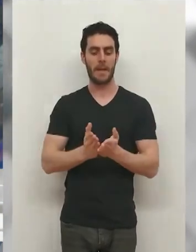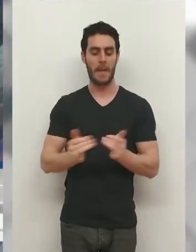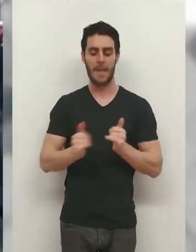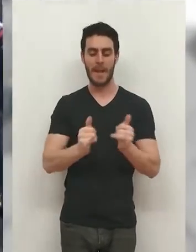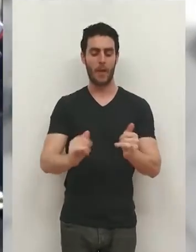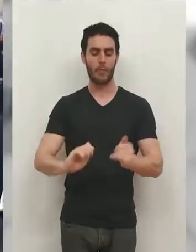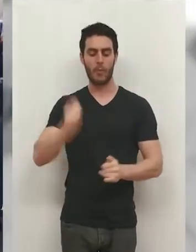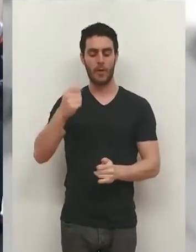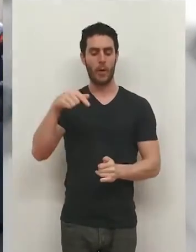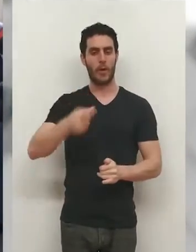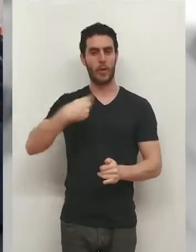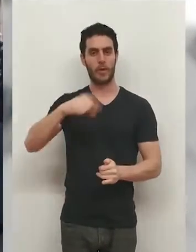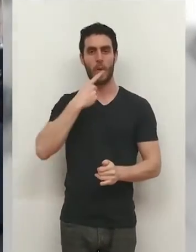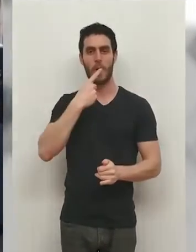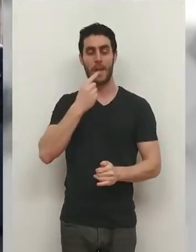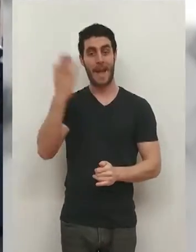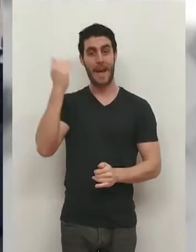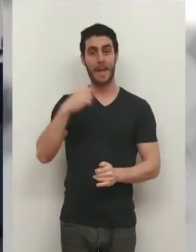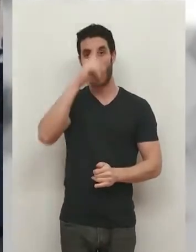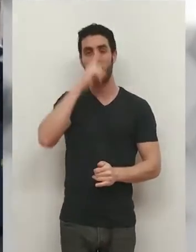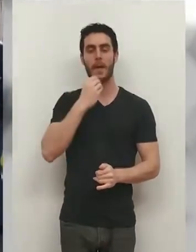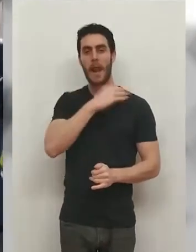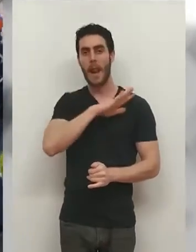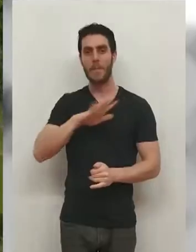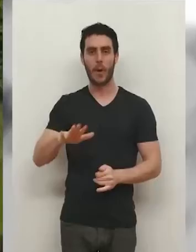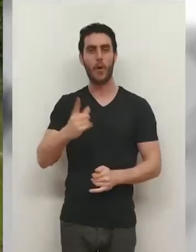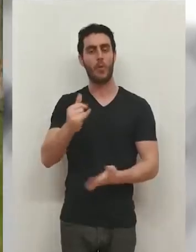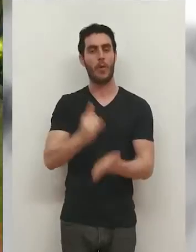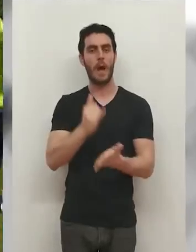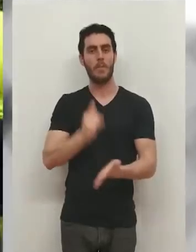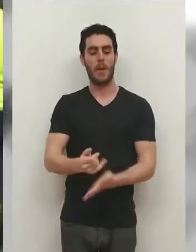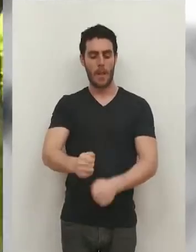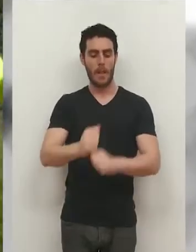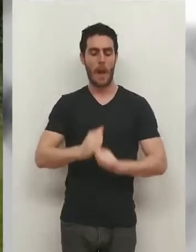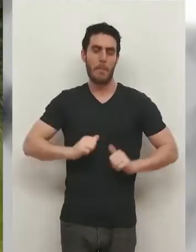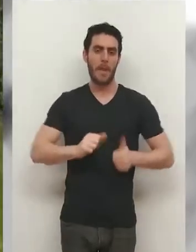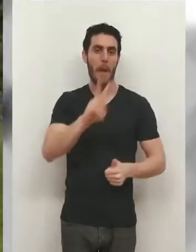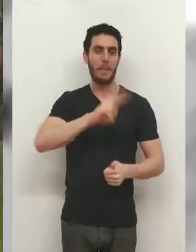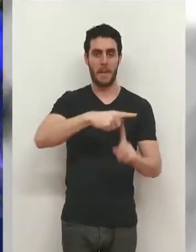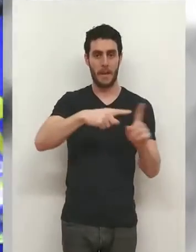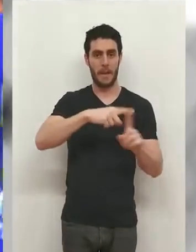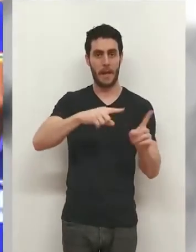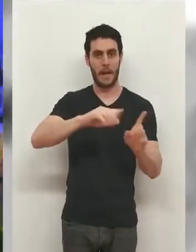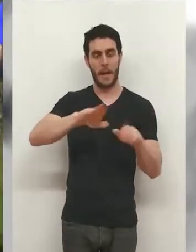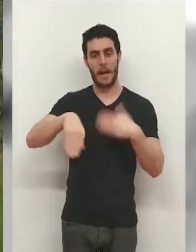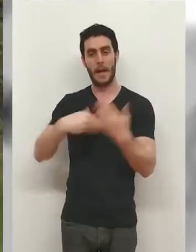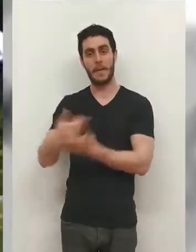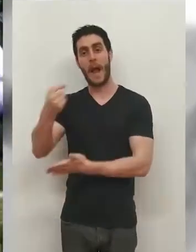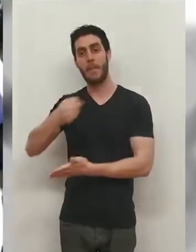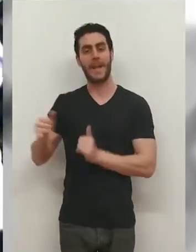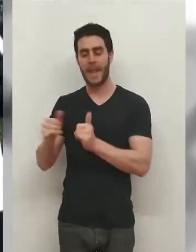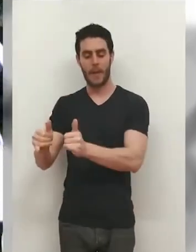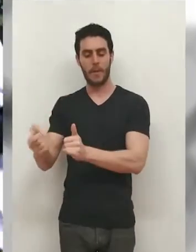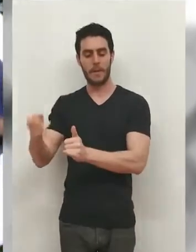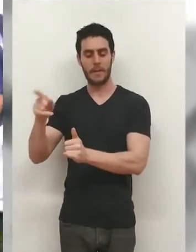Iregua todo un éxito. Hoy nos vamos a despedir con las mejores imágenes que nos dejó una prueba que partió de Villa Mediana y llegó al Velda y